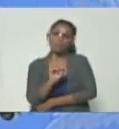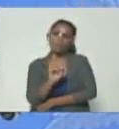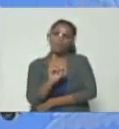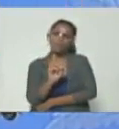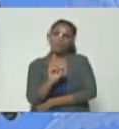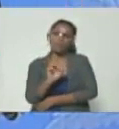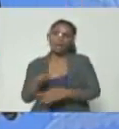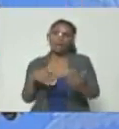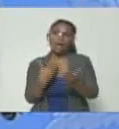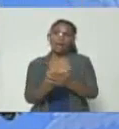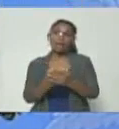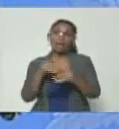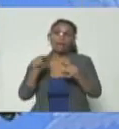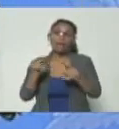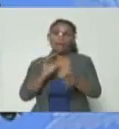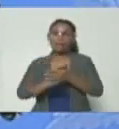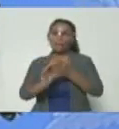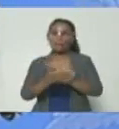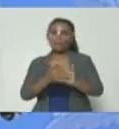hasta aquí llegaste Gilber Caro